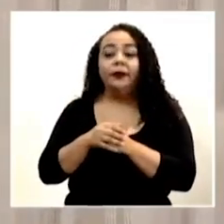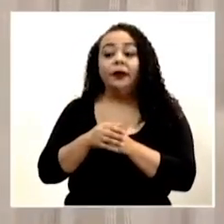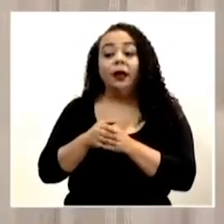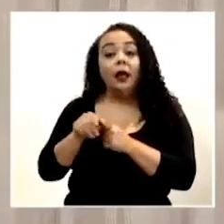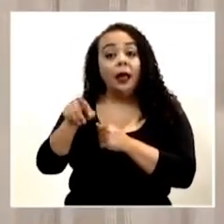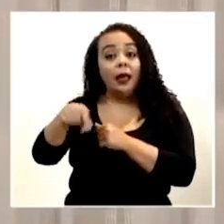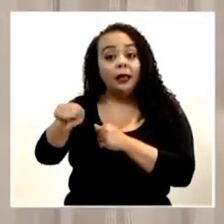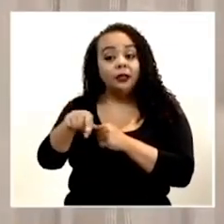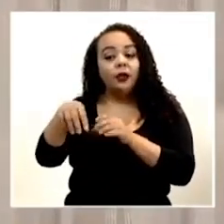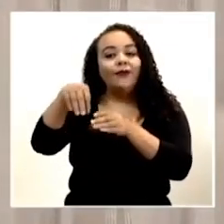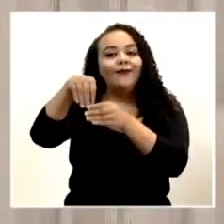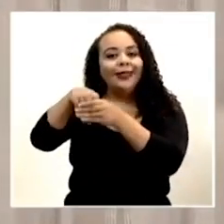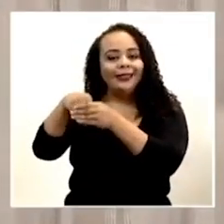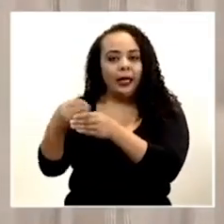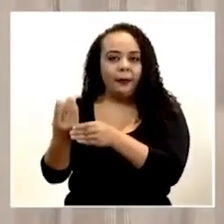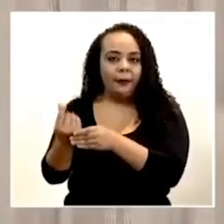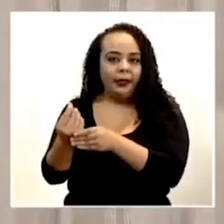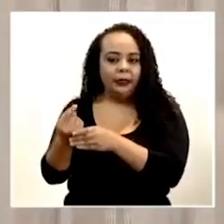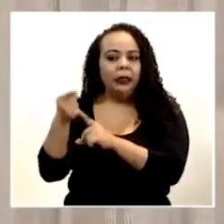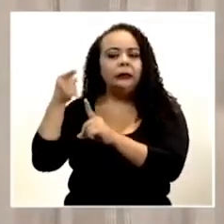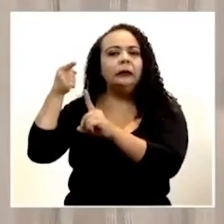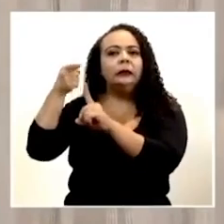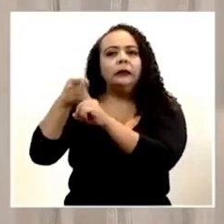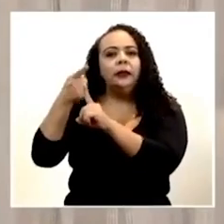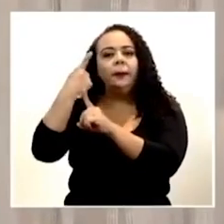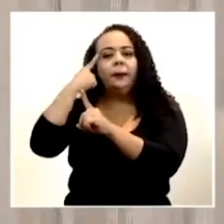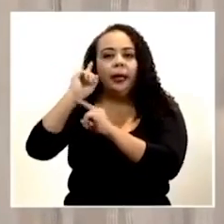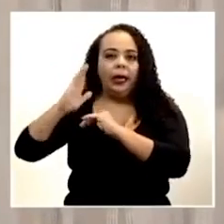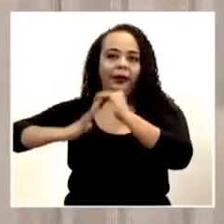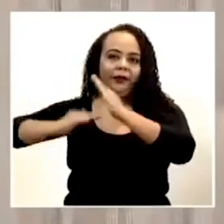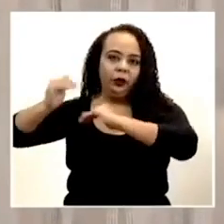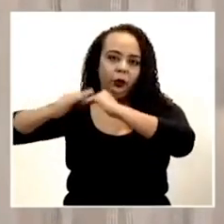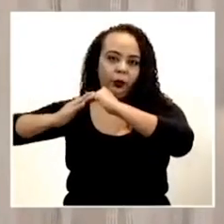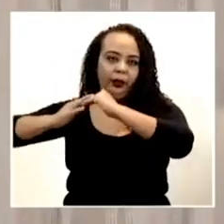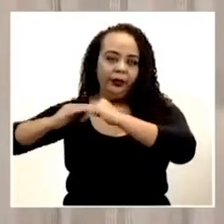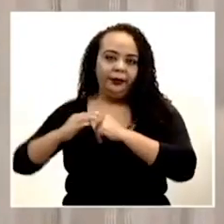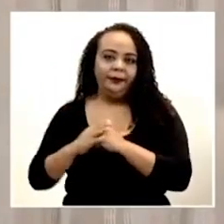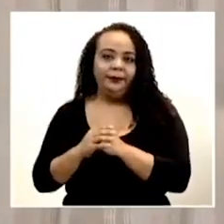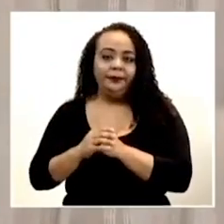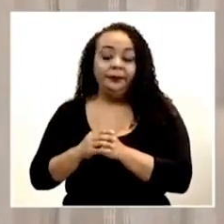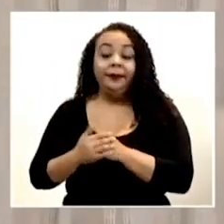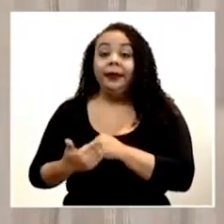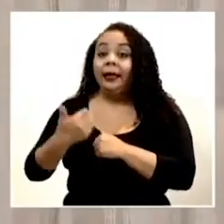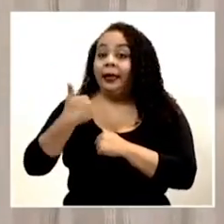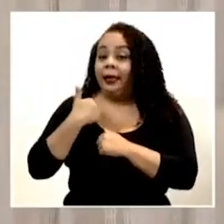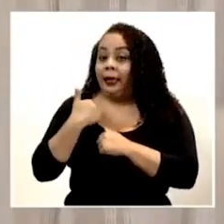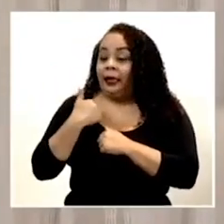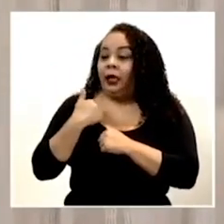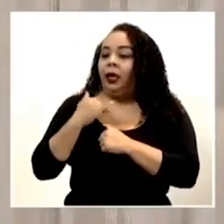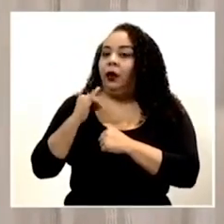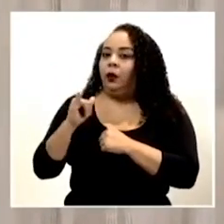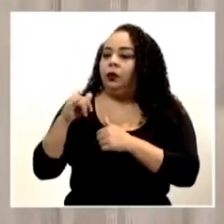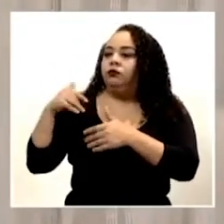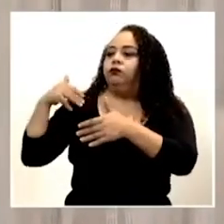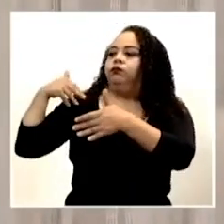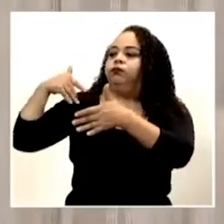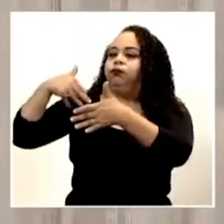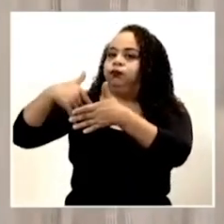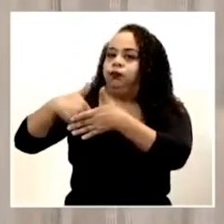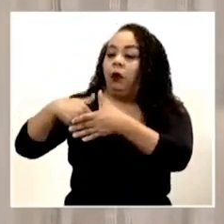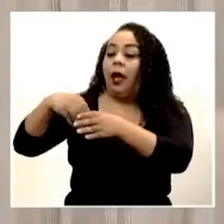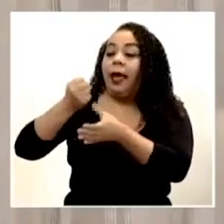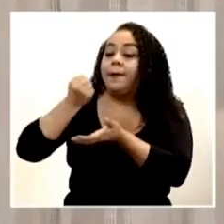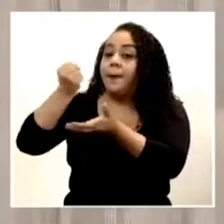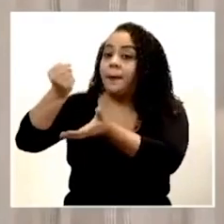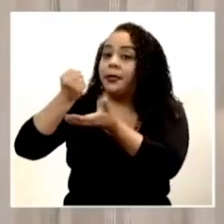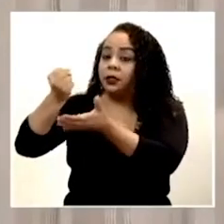reservas que están orientadas a infraestructura. Hay un gran portafolio de inversión de